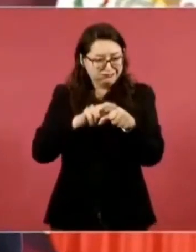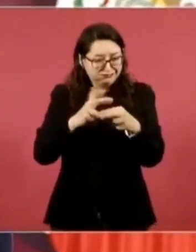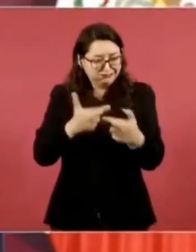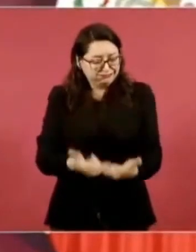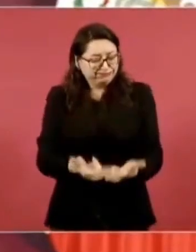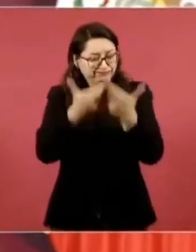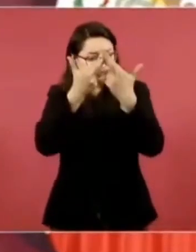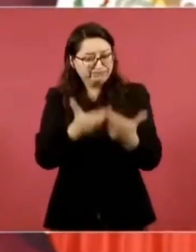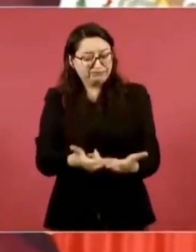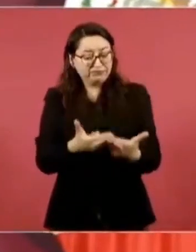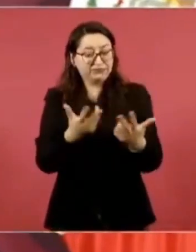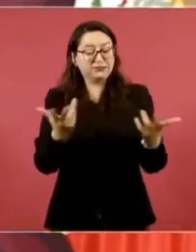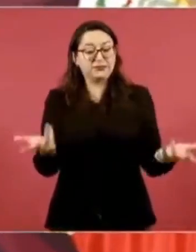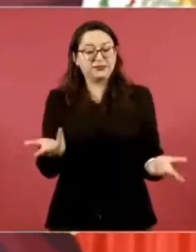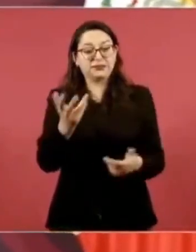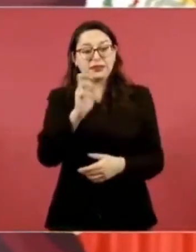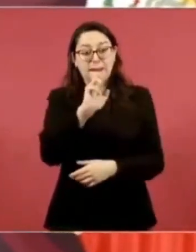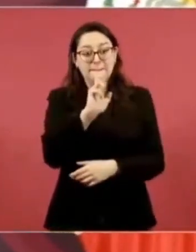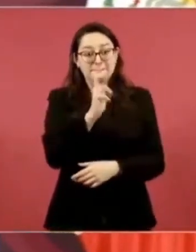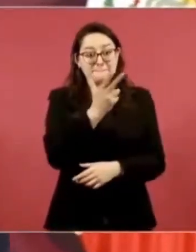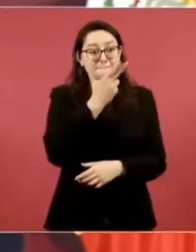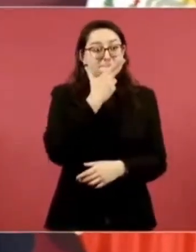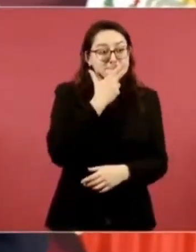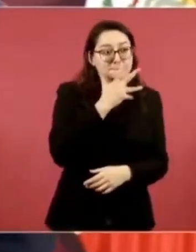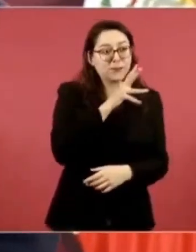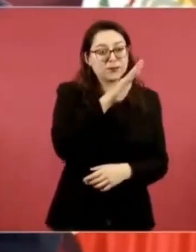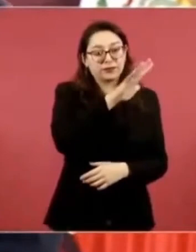Uno allá en Chihuahua, ahí está Paquimé,